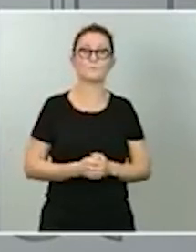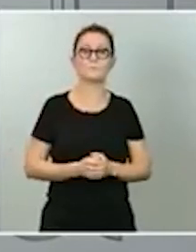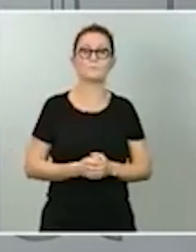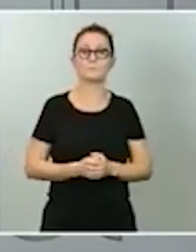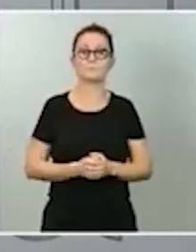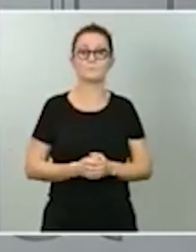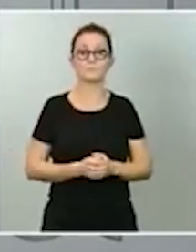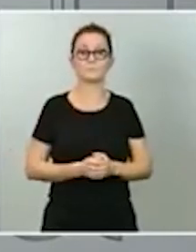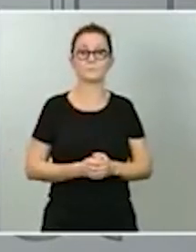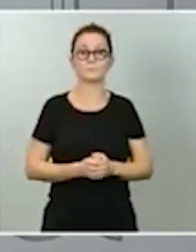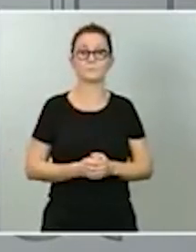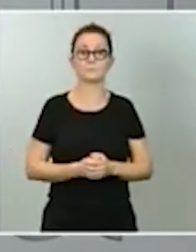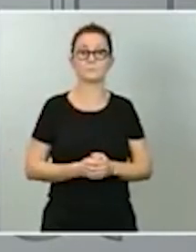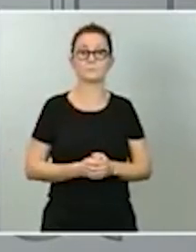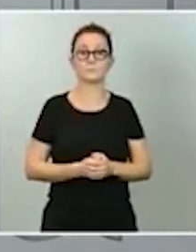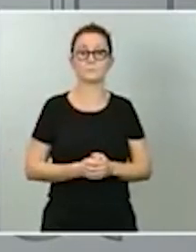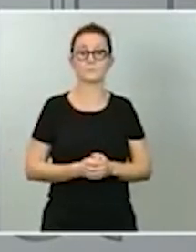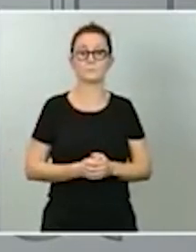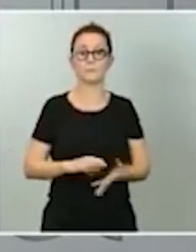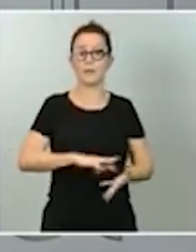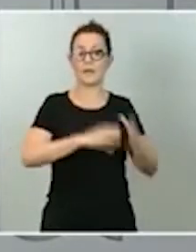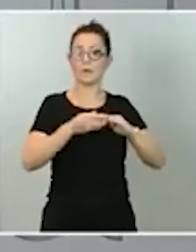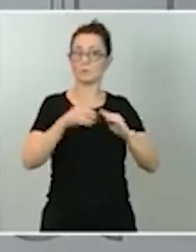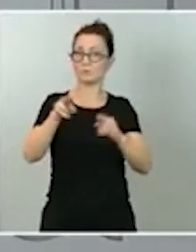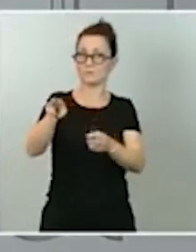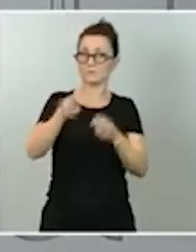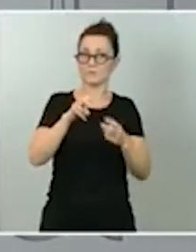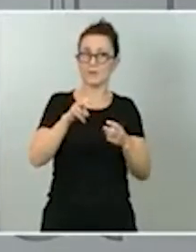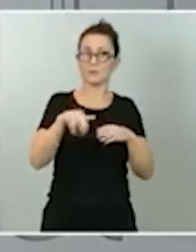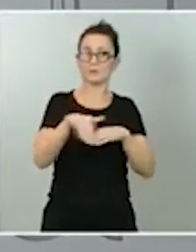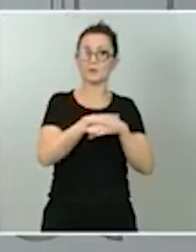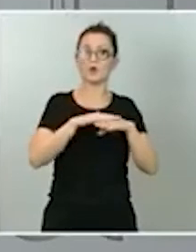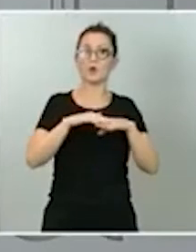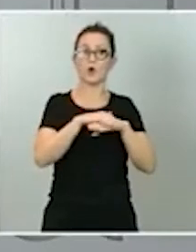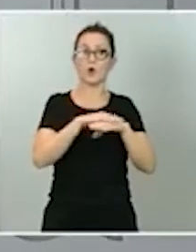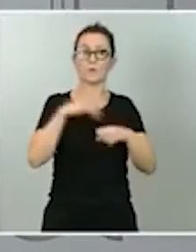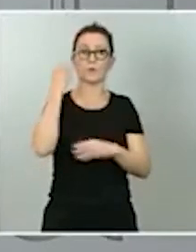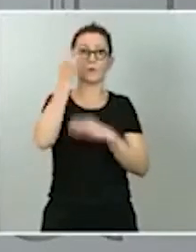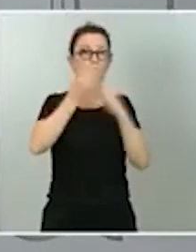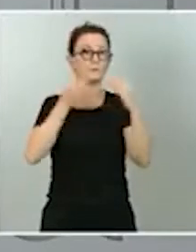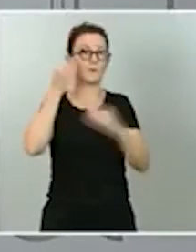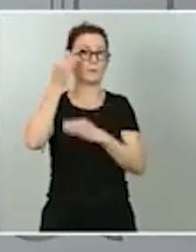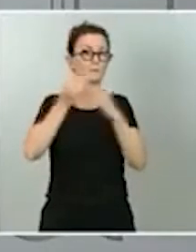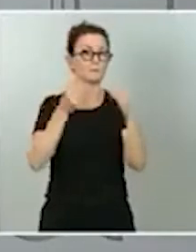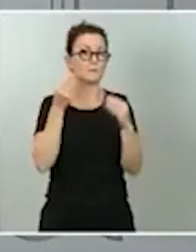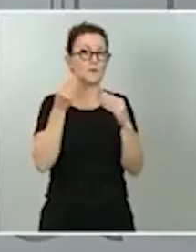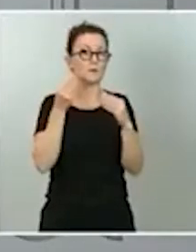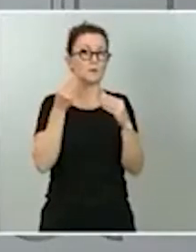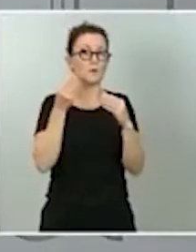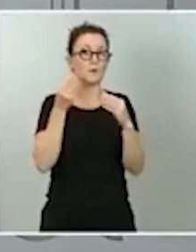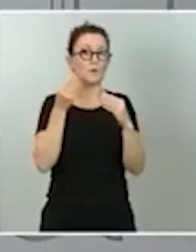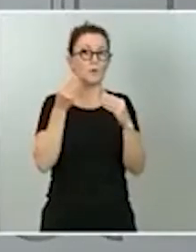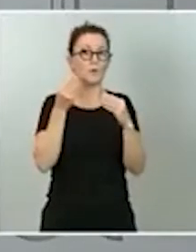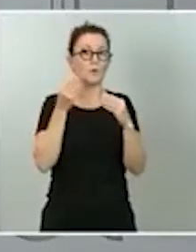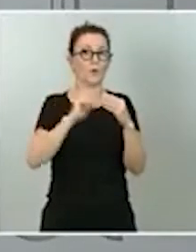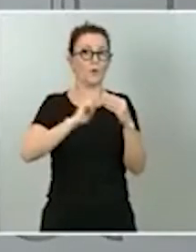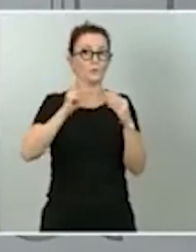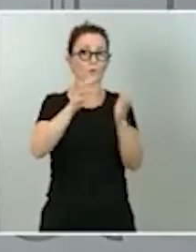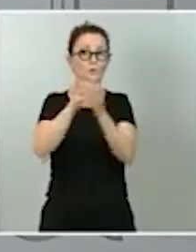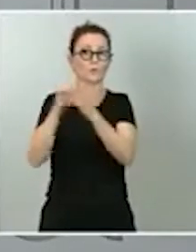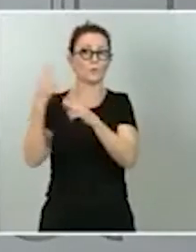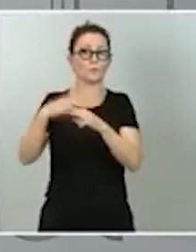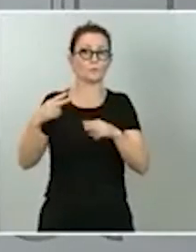propuesta de los ajustes fiscales que el Gobierno plantea para nada pueden espantar a ninguna formación política y tampoco